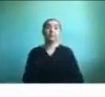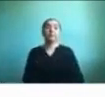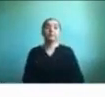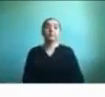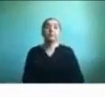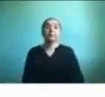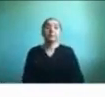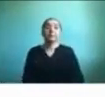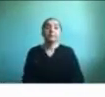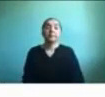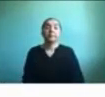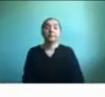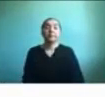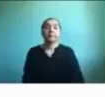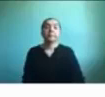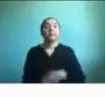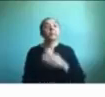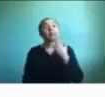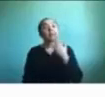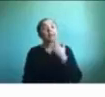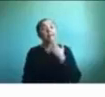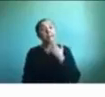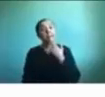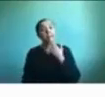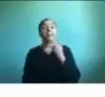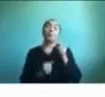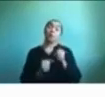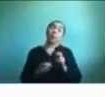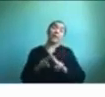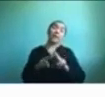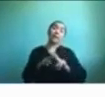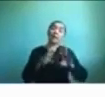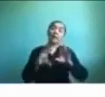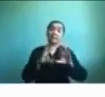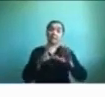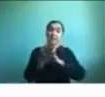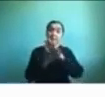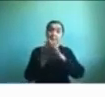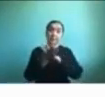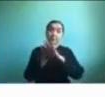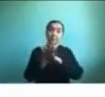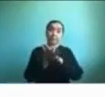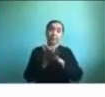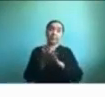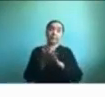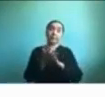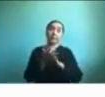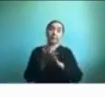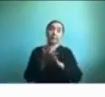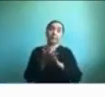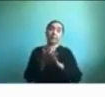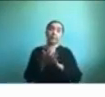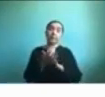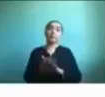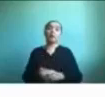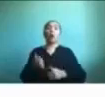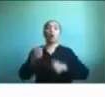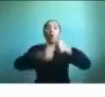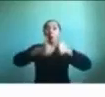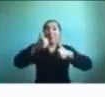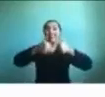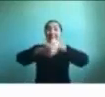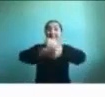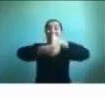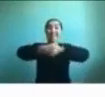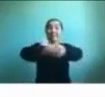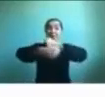también pueden revisar otro tipo de actividades como por ejemplo juegos de cocina o sea competencias de cocina o de